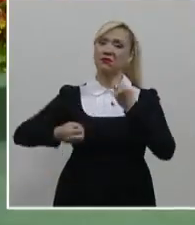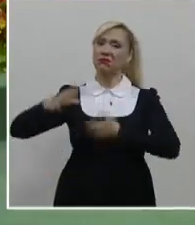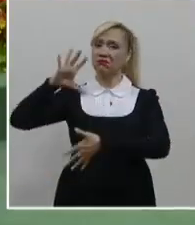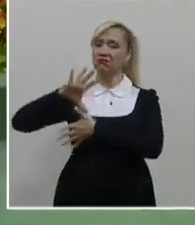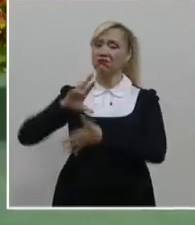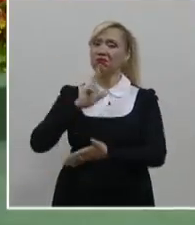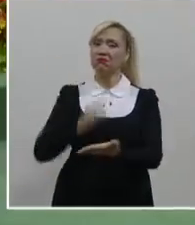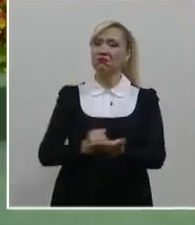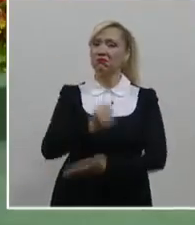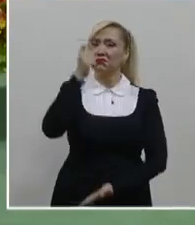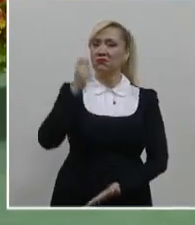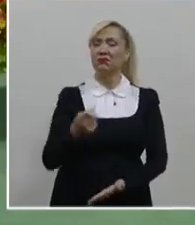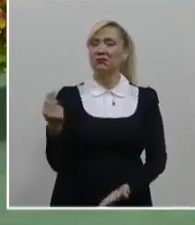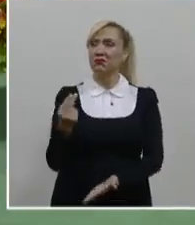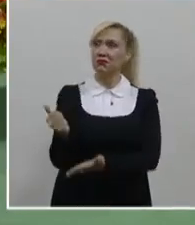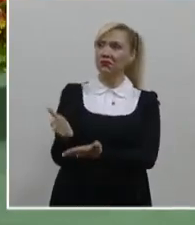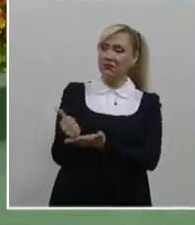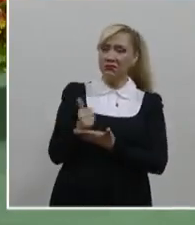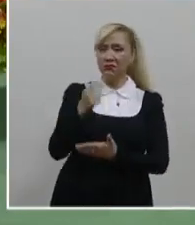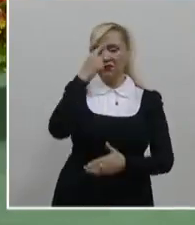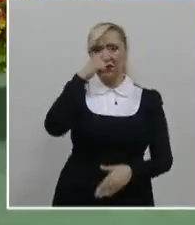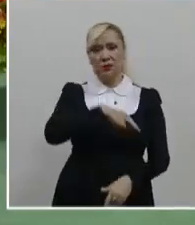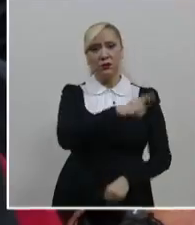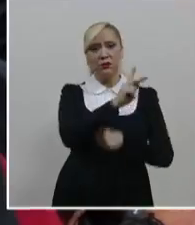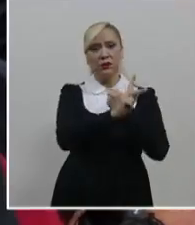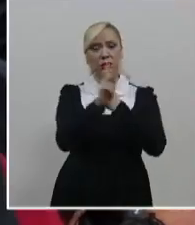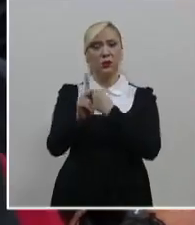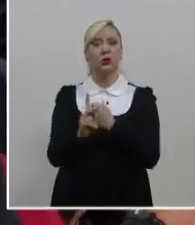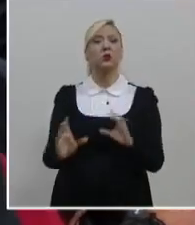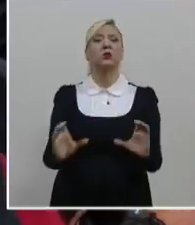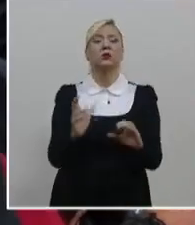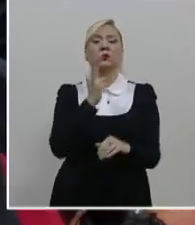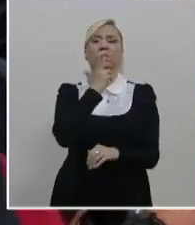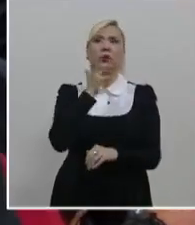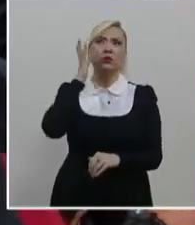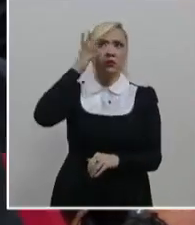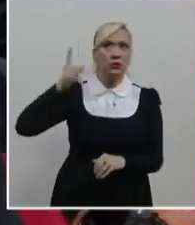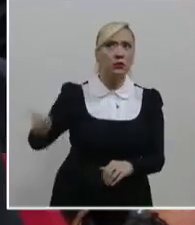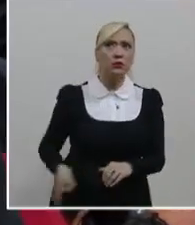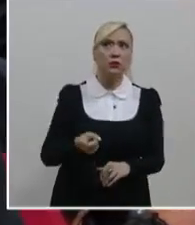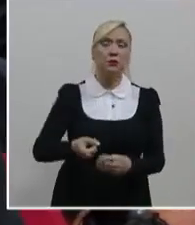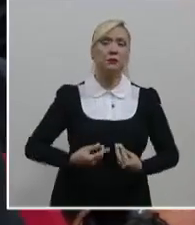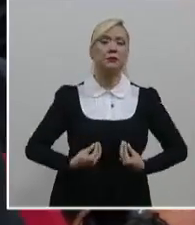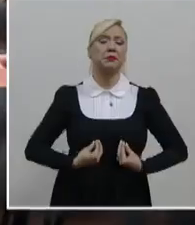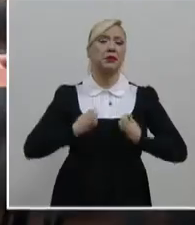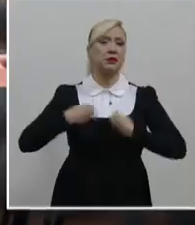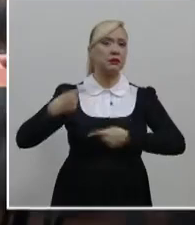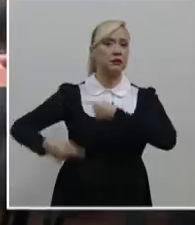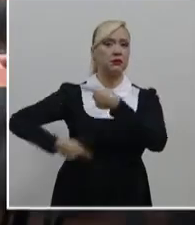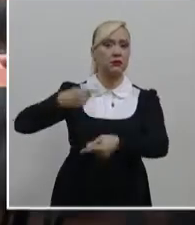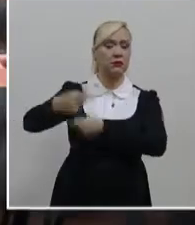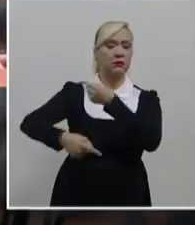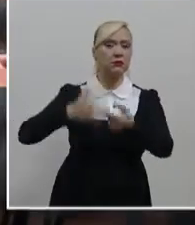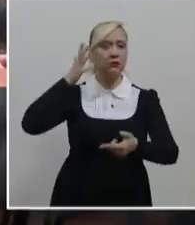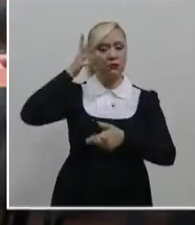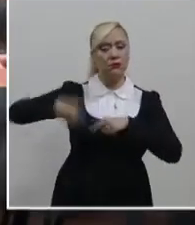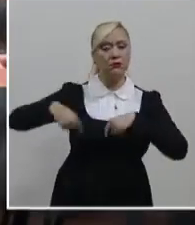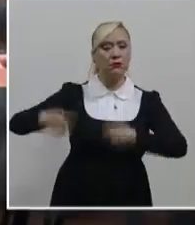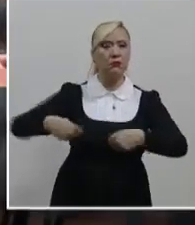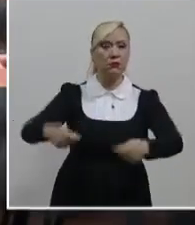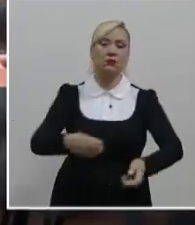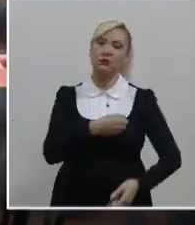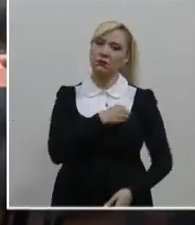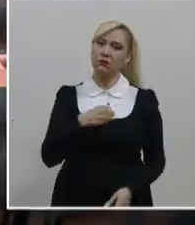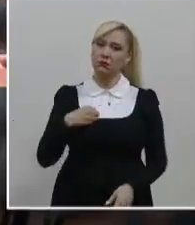ya que brindan a los estados parámetros importantes para asegurar la garantía de derechos humanos y son relevantes para aclarar el alcance de las